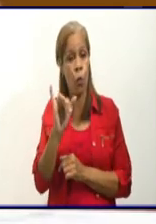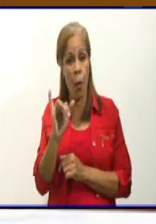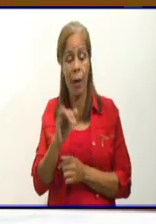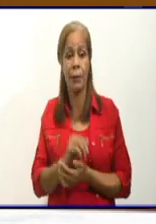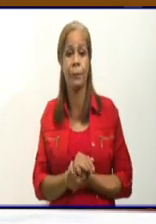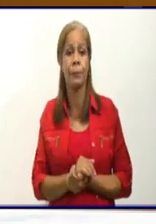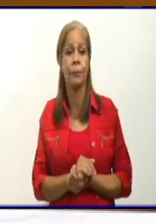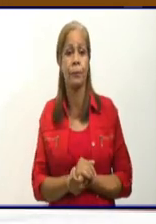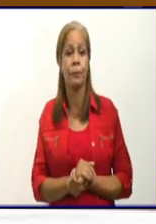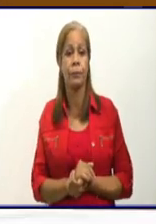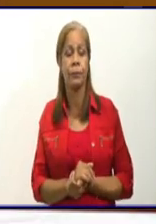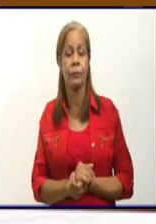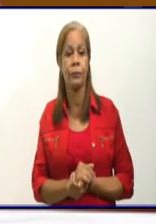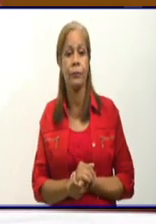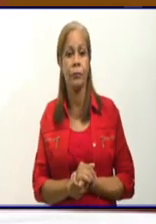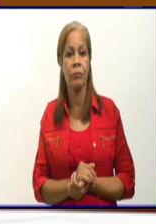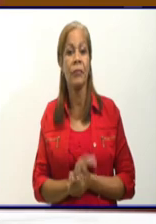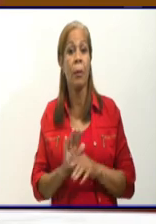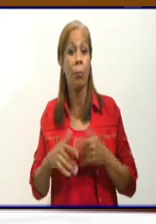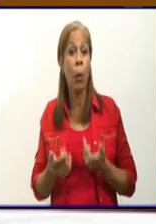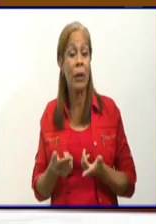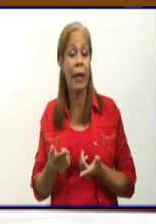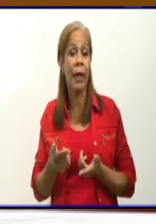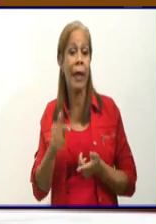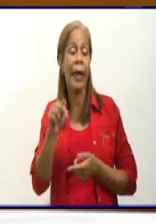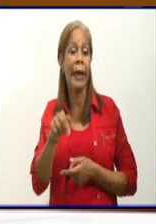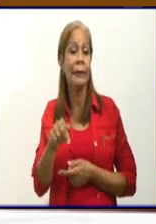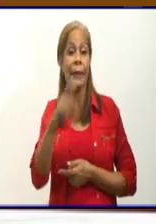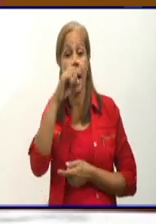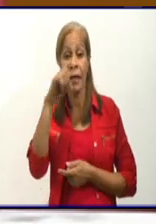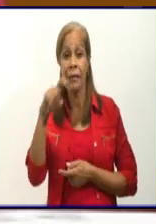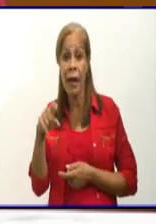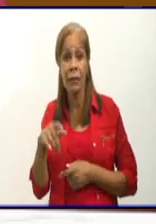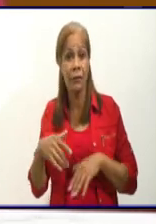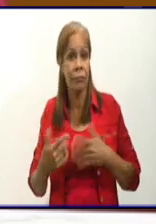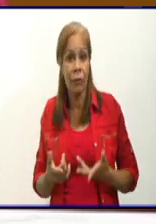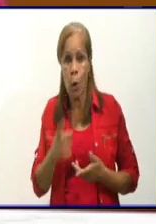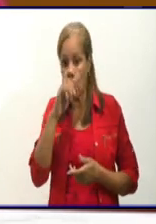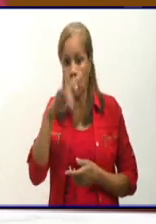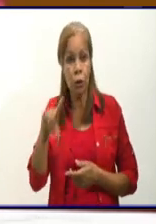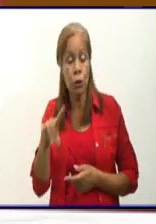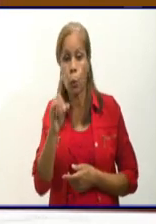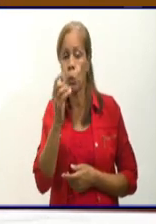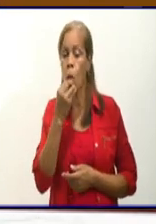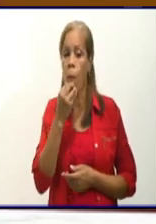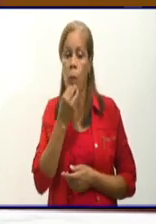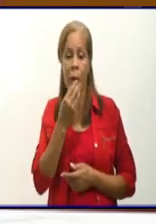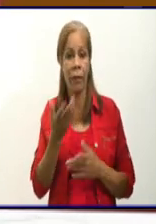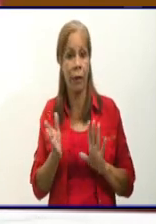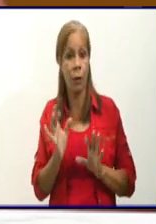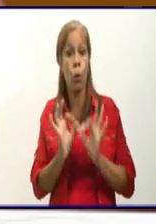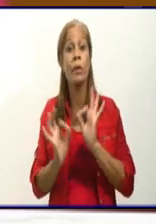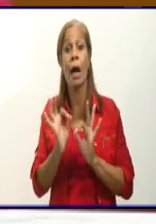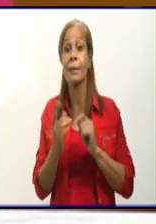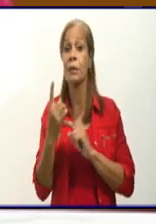de ellos de 1 a 5 años. Son edades en que el niño no puede cuidarse por sí solo y es directamente